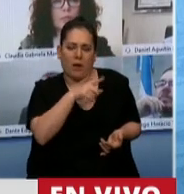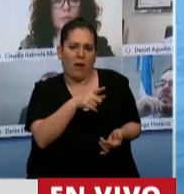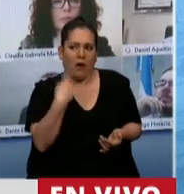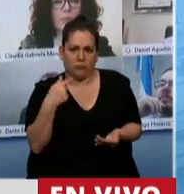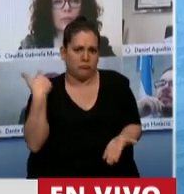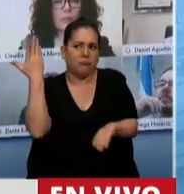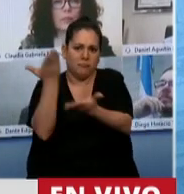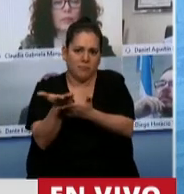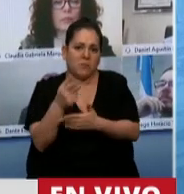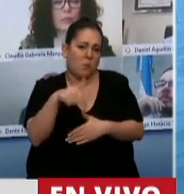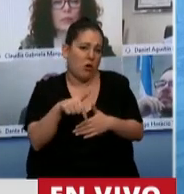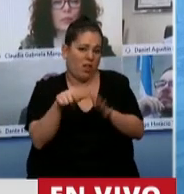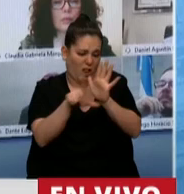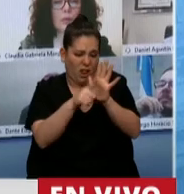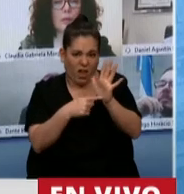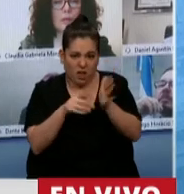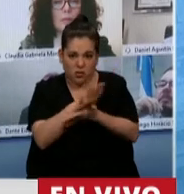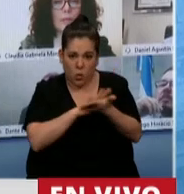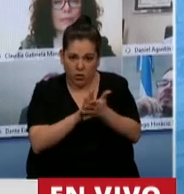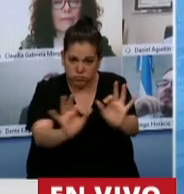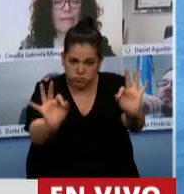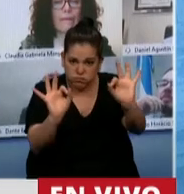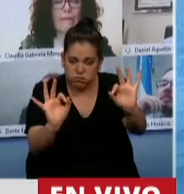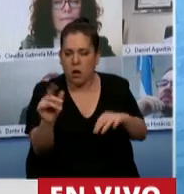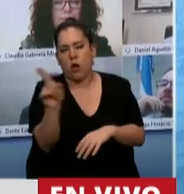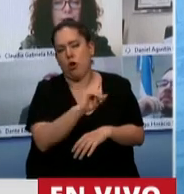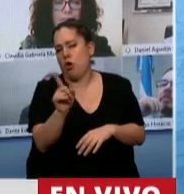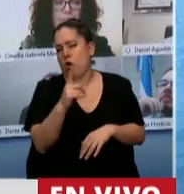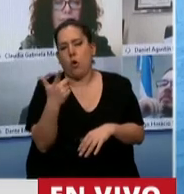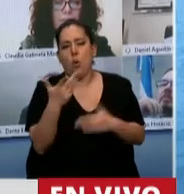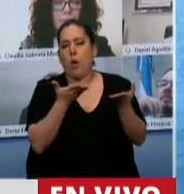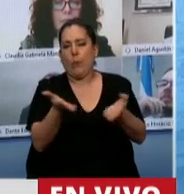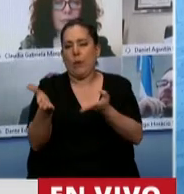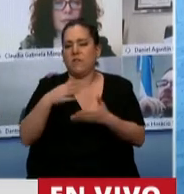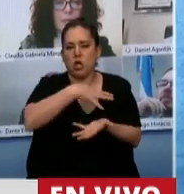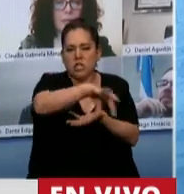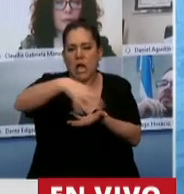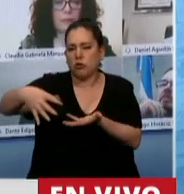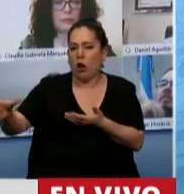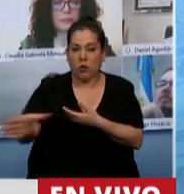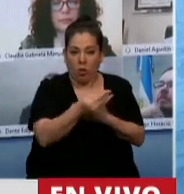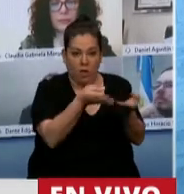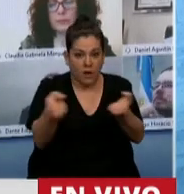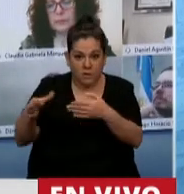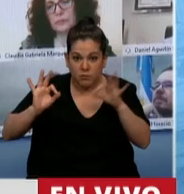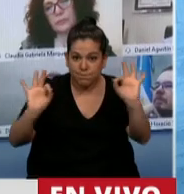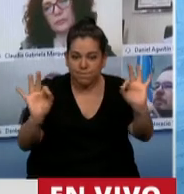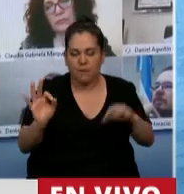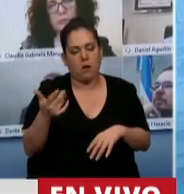este proyecto no lo va a resolver, no hay un beneficio concreto para estos sectores. Por otro lado, algo que tampoco